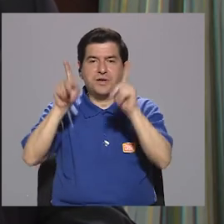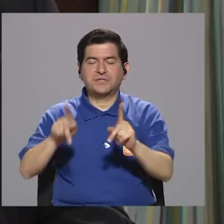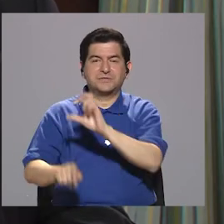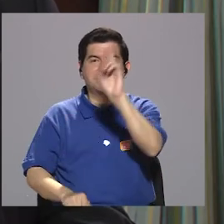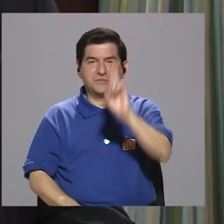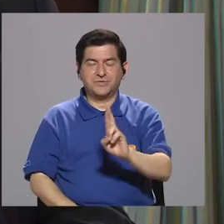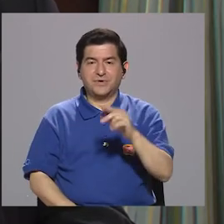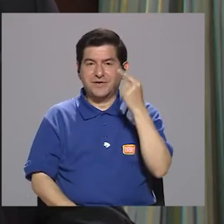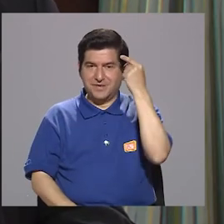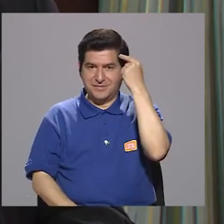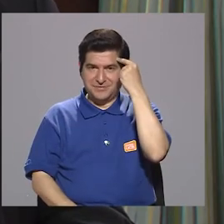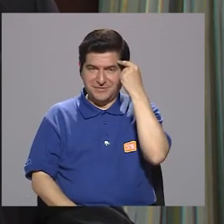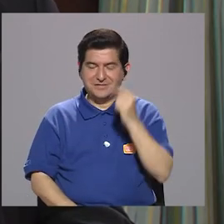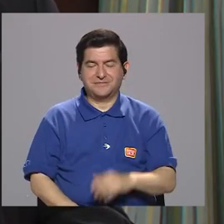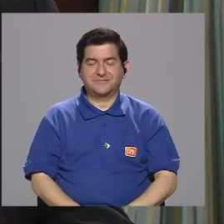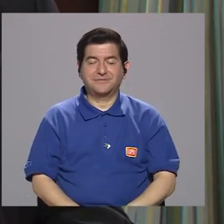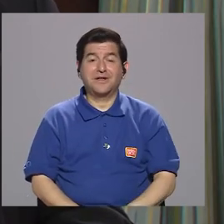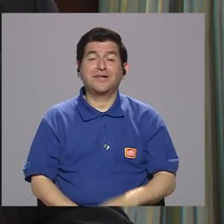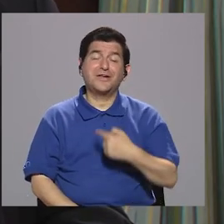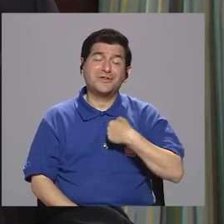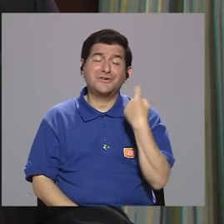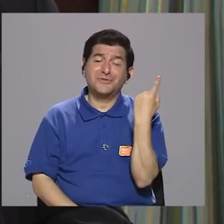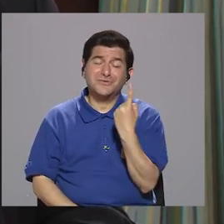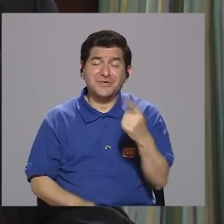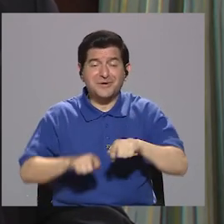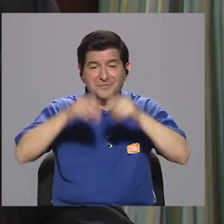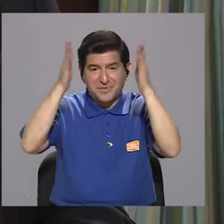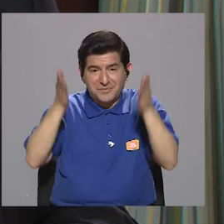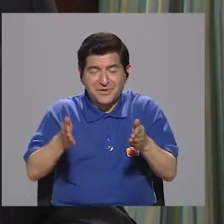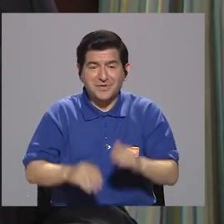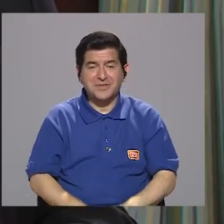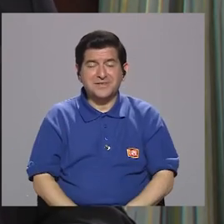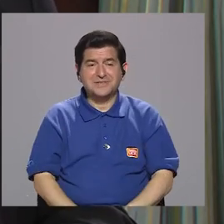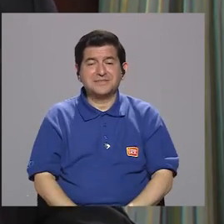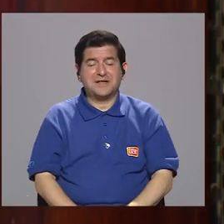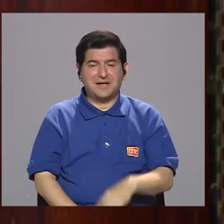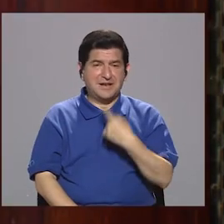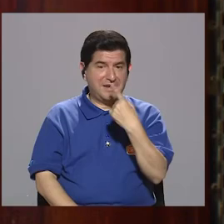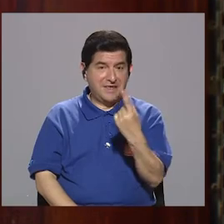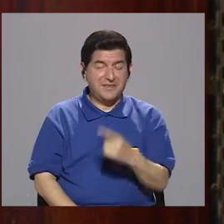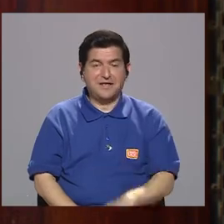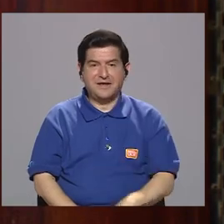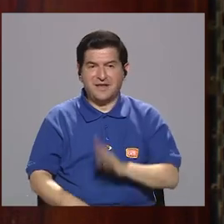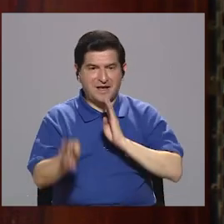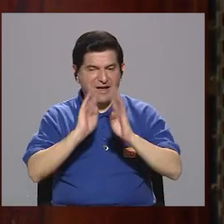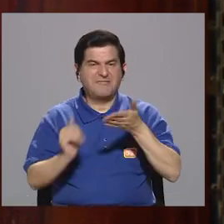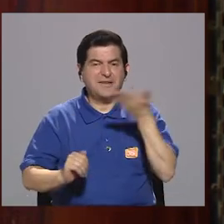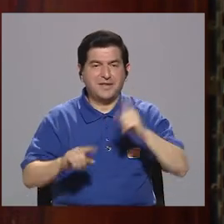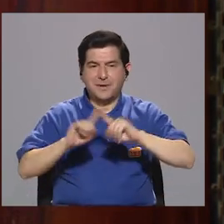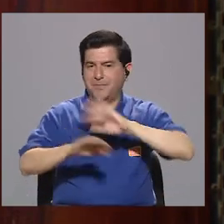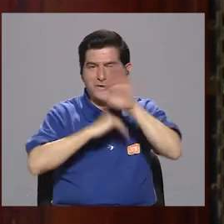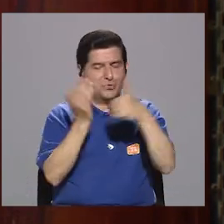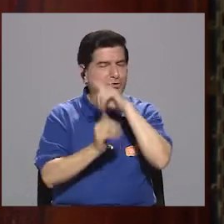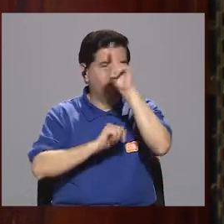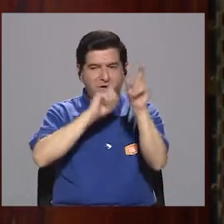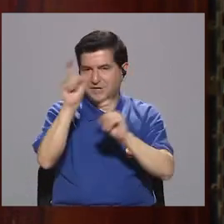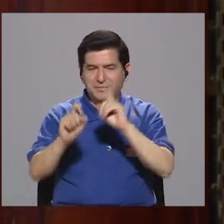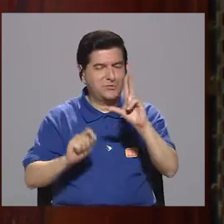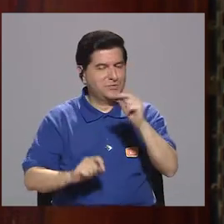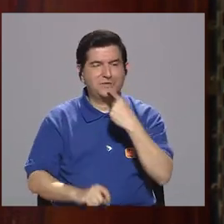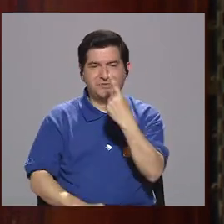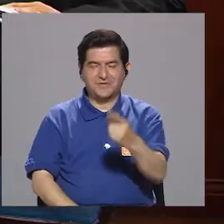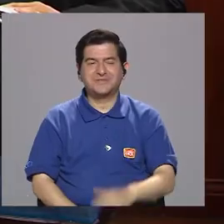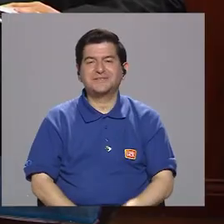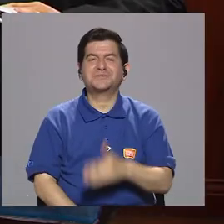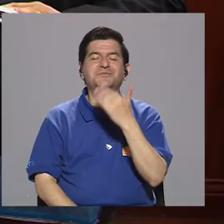costarricenses. Y usted me entenderá que como periodista siempre le voy a informar de qué podemos conversar, pero no le voy a adelantar nunca mis preguntas. se preocupe, no se Así que